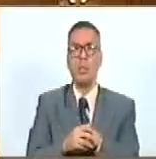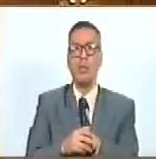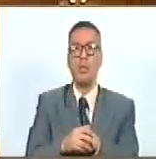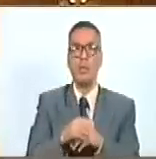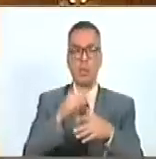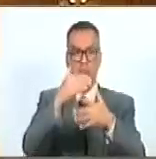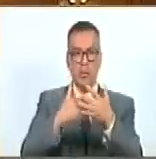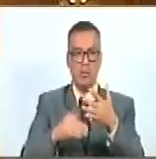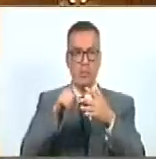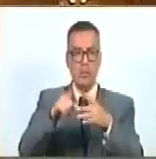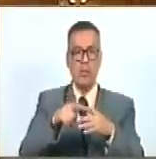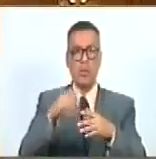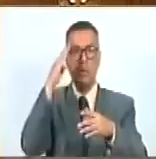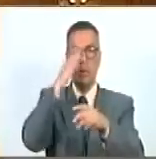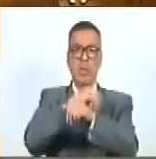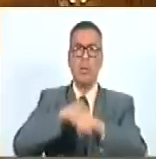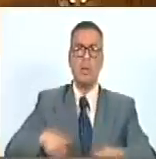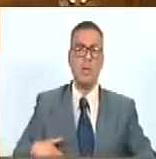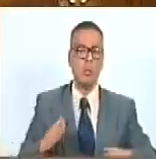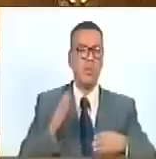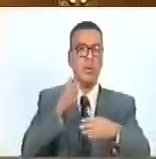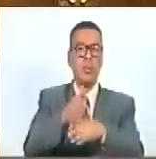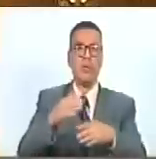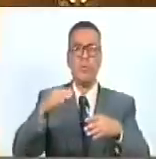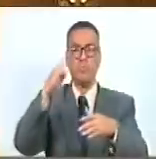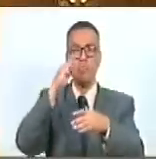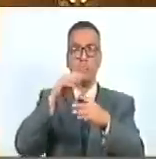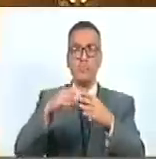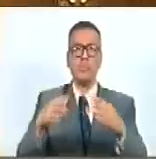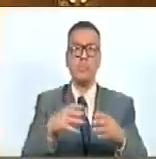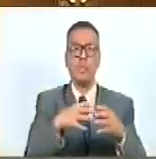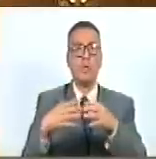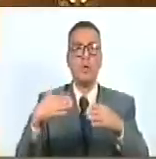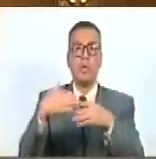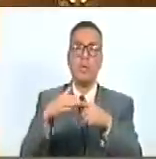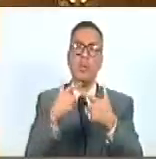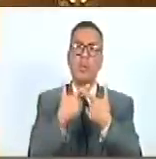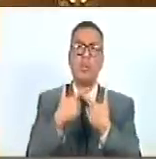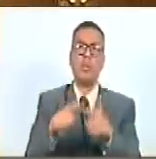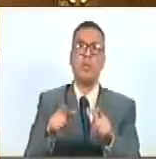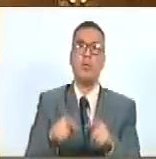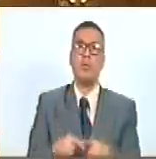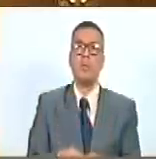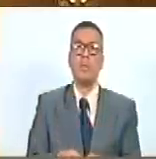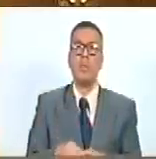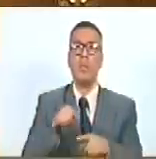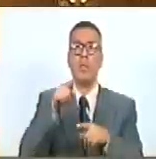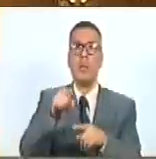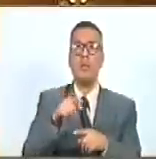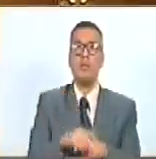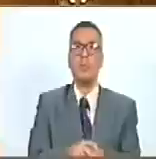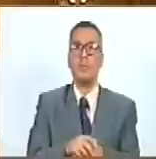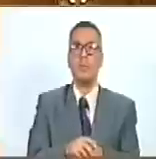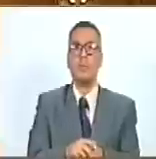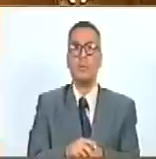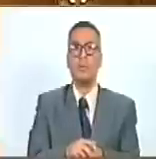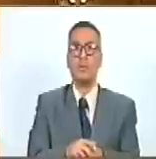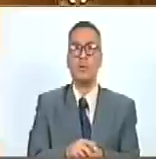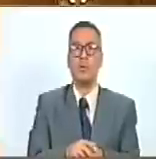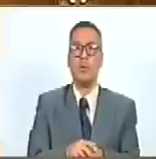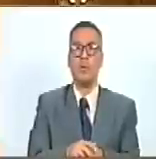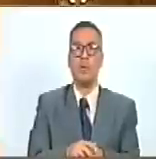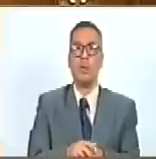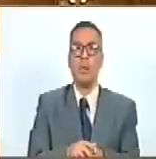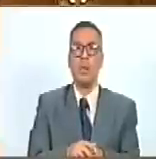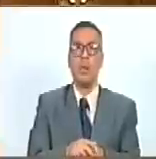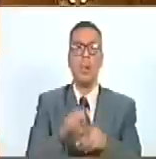enlista en el ejército patriota y va a luchar por la libertad. Allí en la conflagración, en